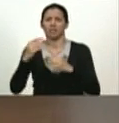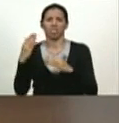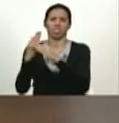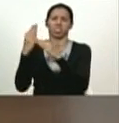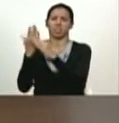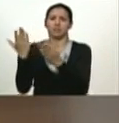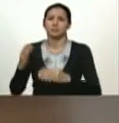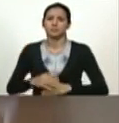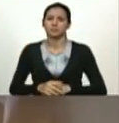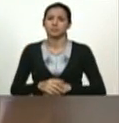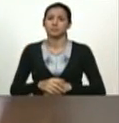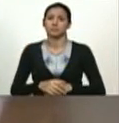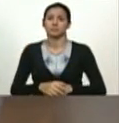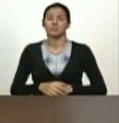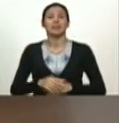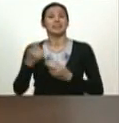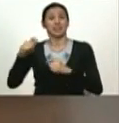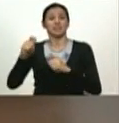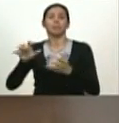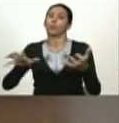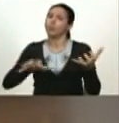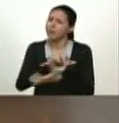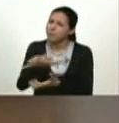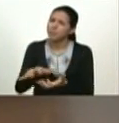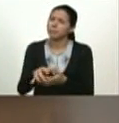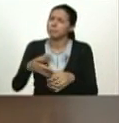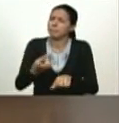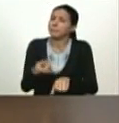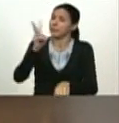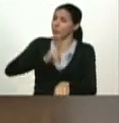lleguemos a una gran crisis que están buscando.